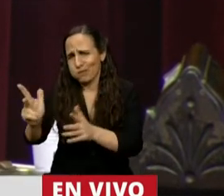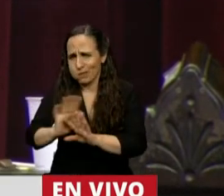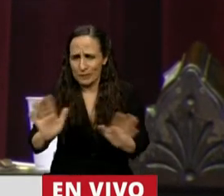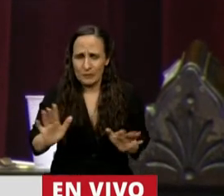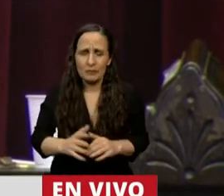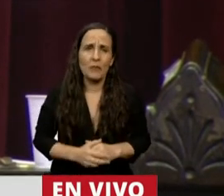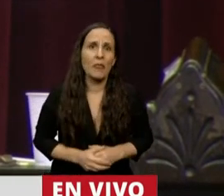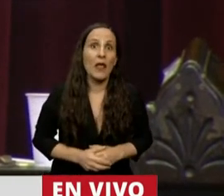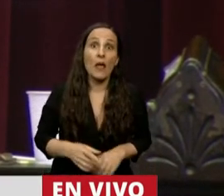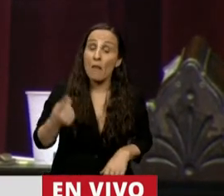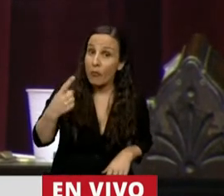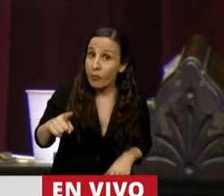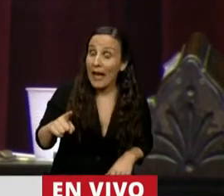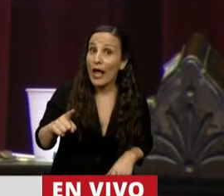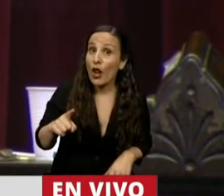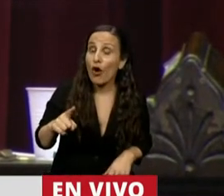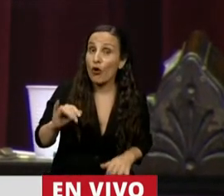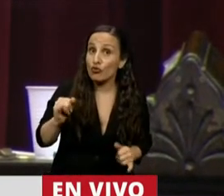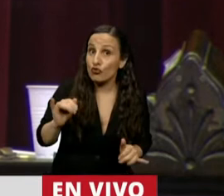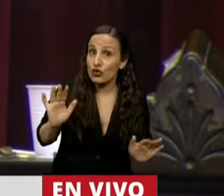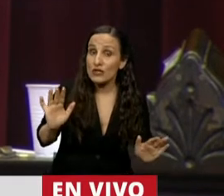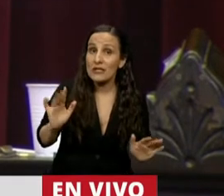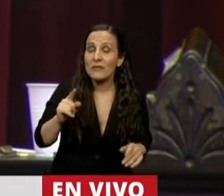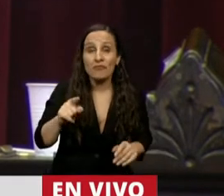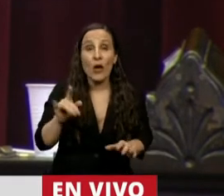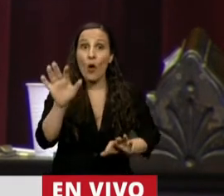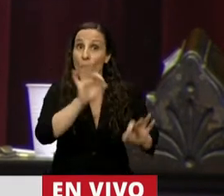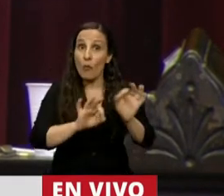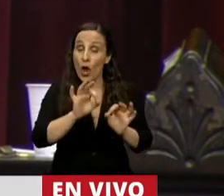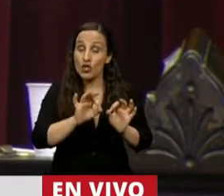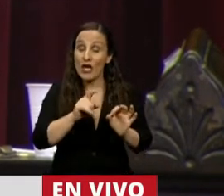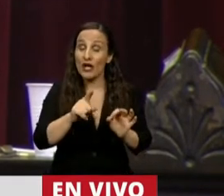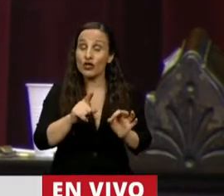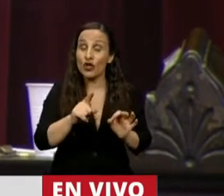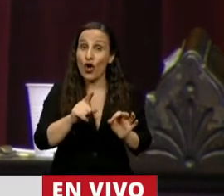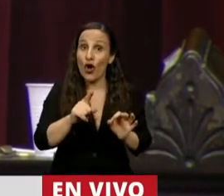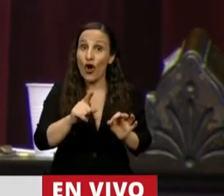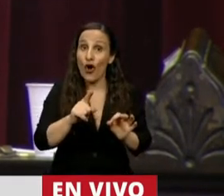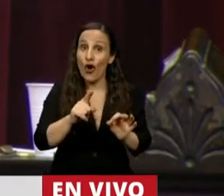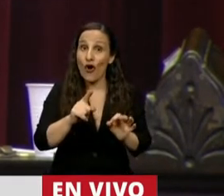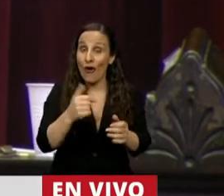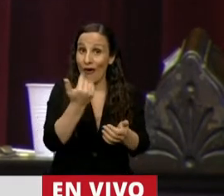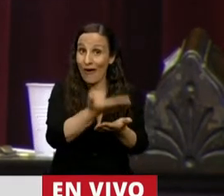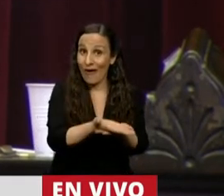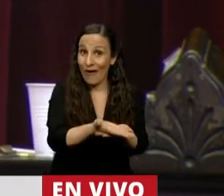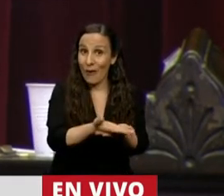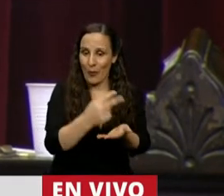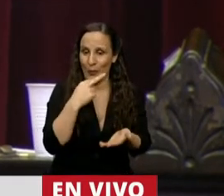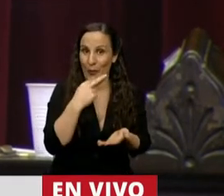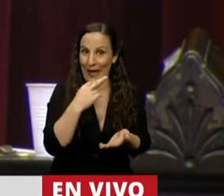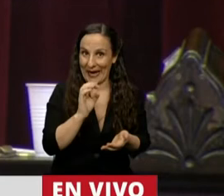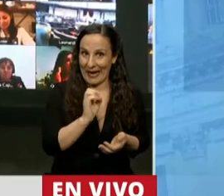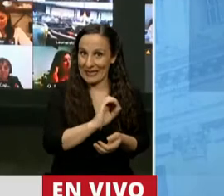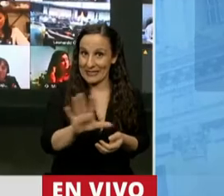Pero sí, indefectiblemente, cuando vi el proyecto que se despachó el viernes,